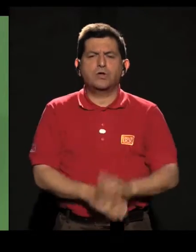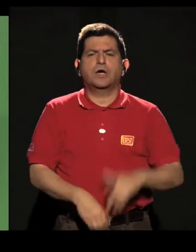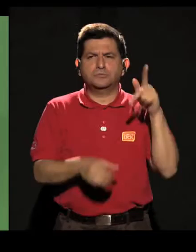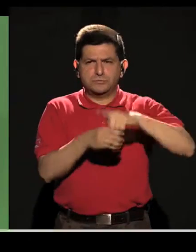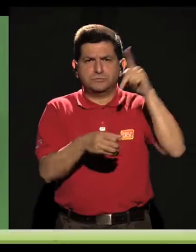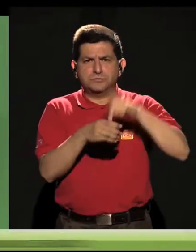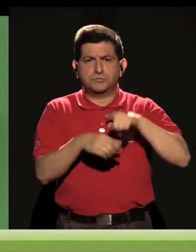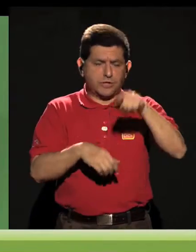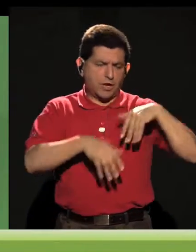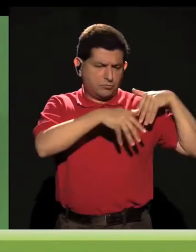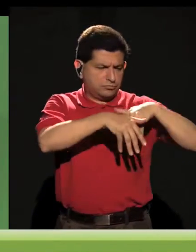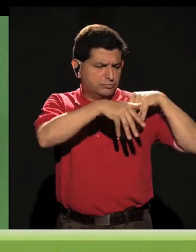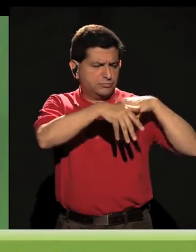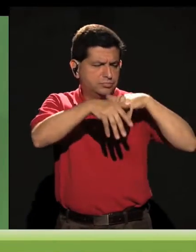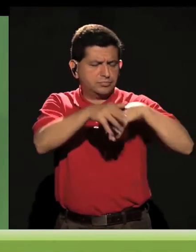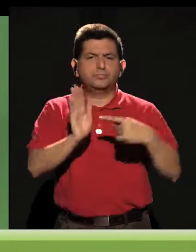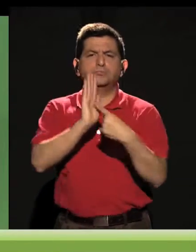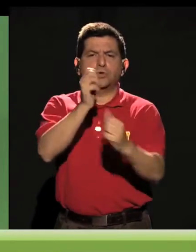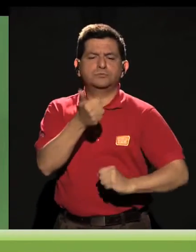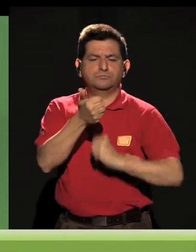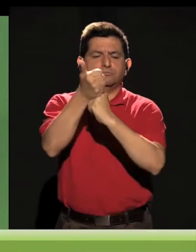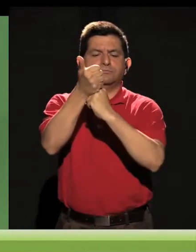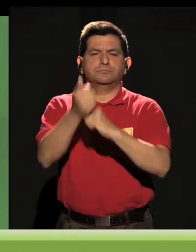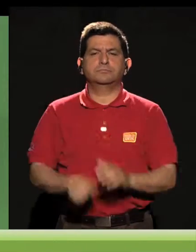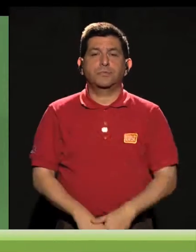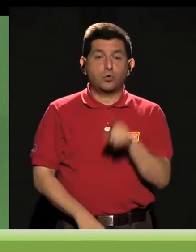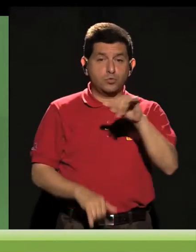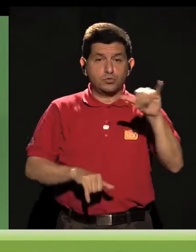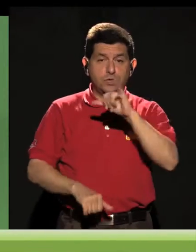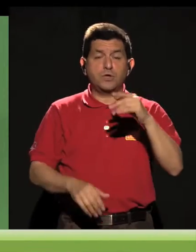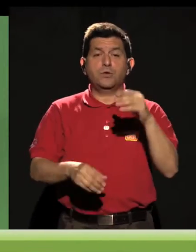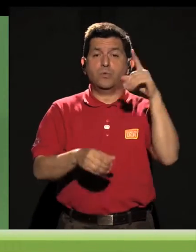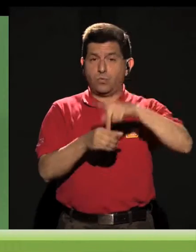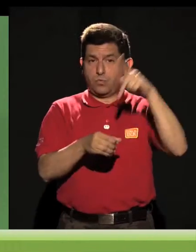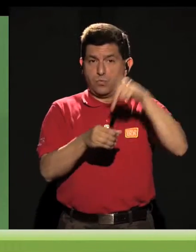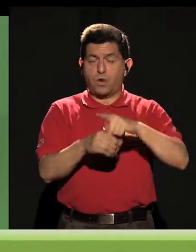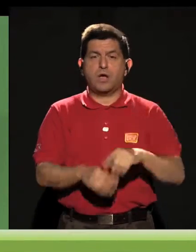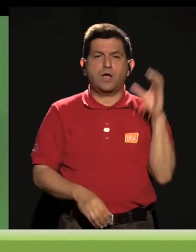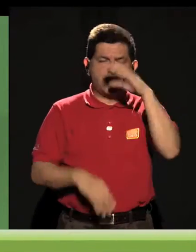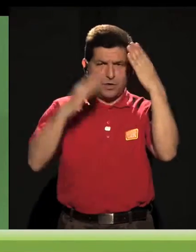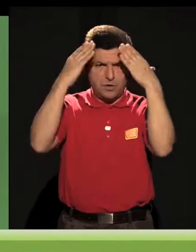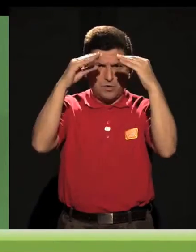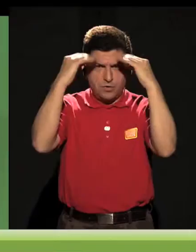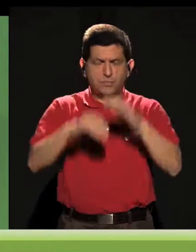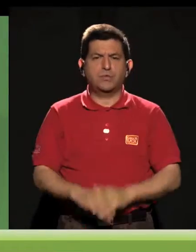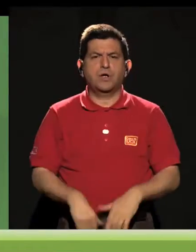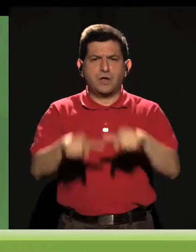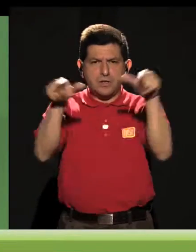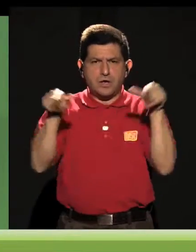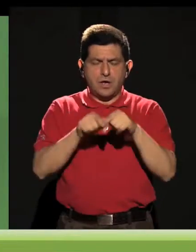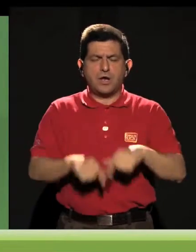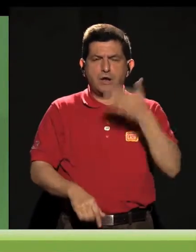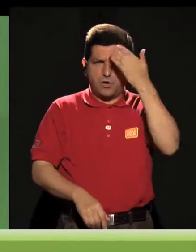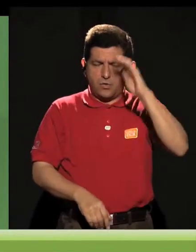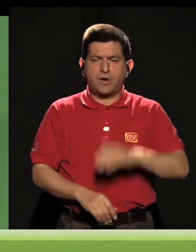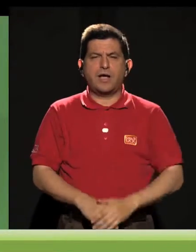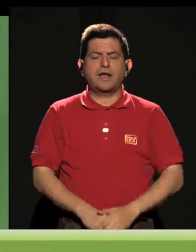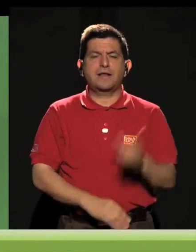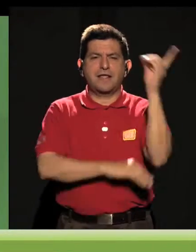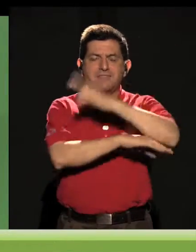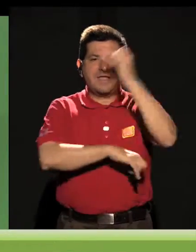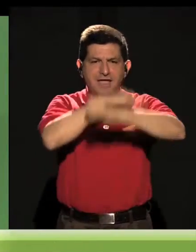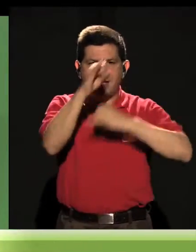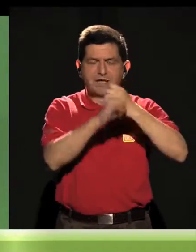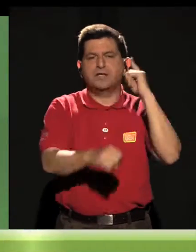provincias esperan participar en esta marcha para mostrar su apoyo y si usted también quiere participar, puede buscar más información en la página de Facebook